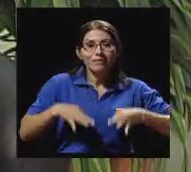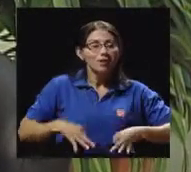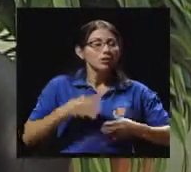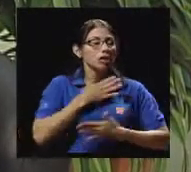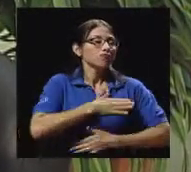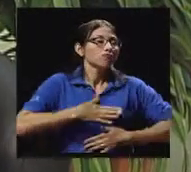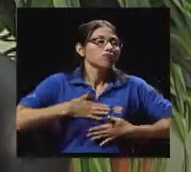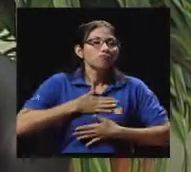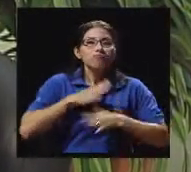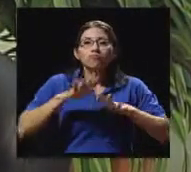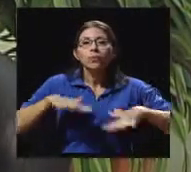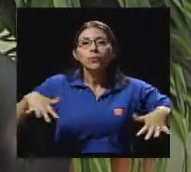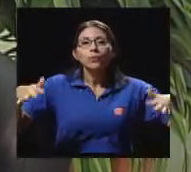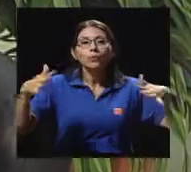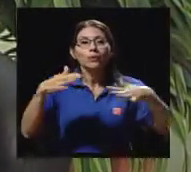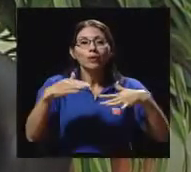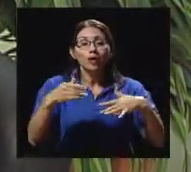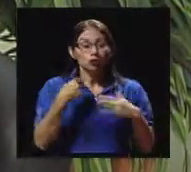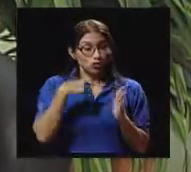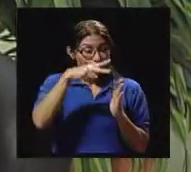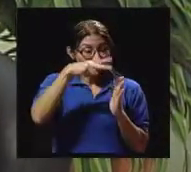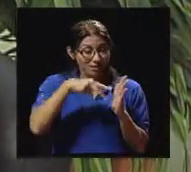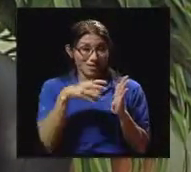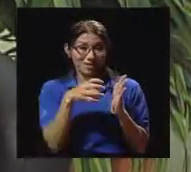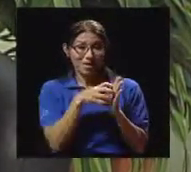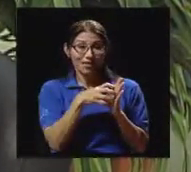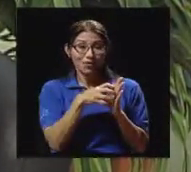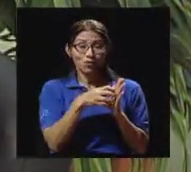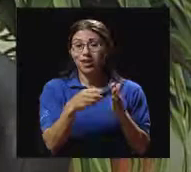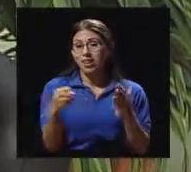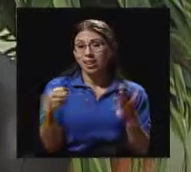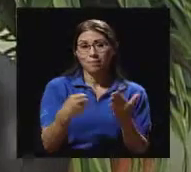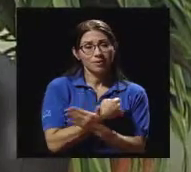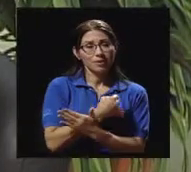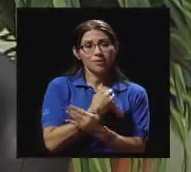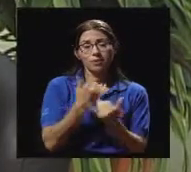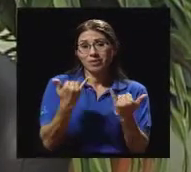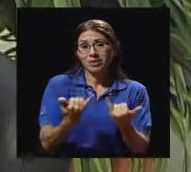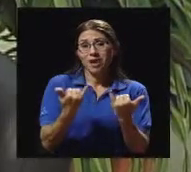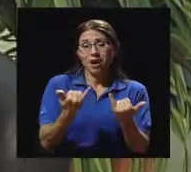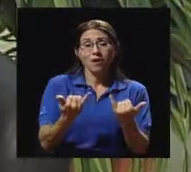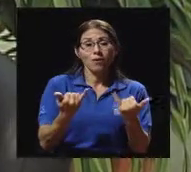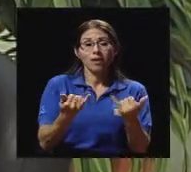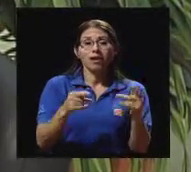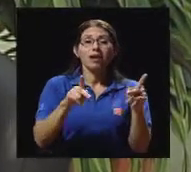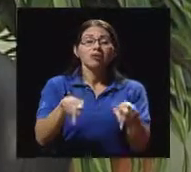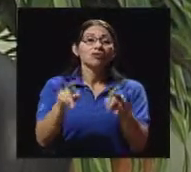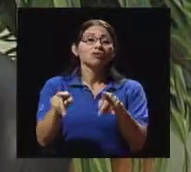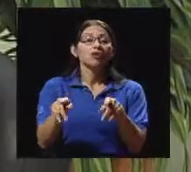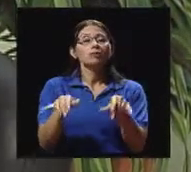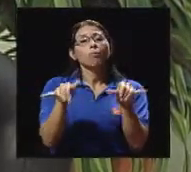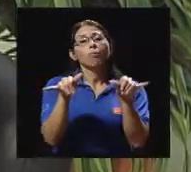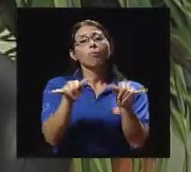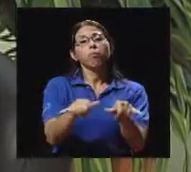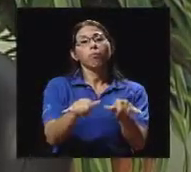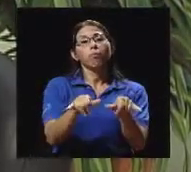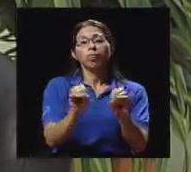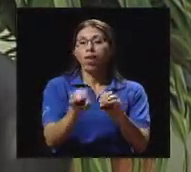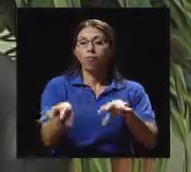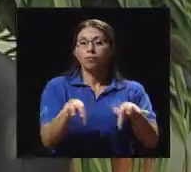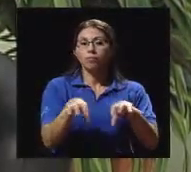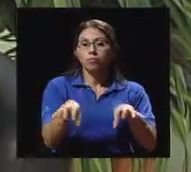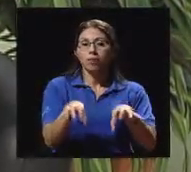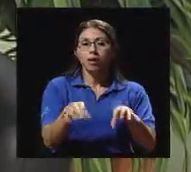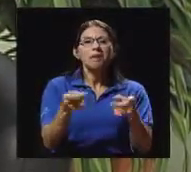lamentablemente el sedentarismo se ha propiciado o se propicia más en la parte urbana,